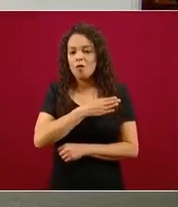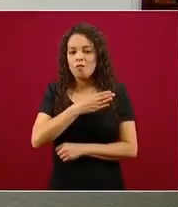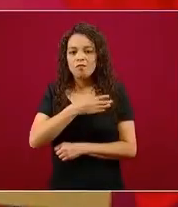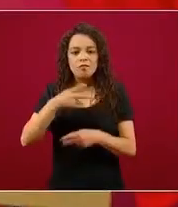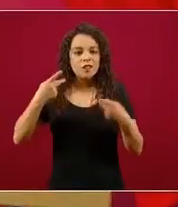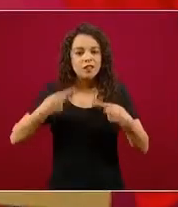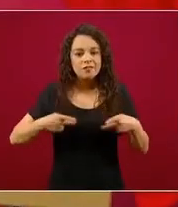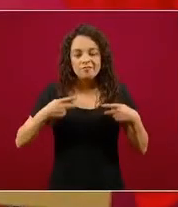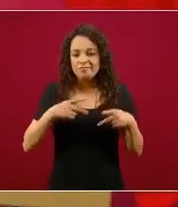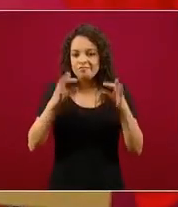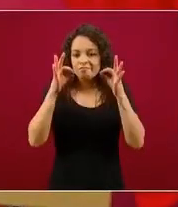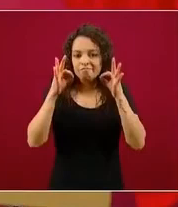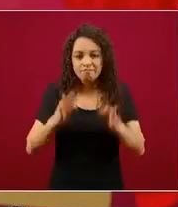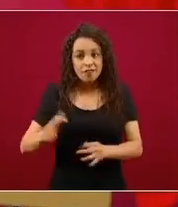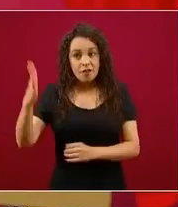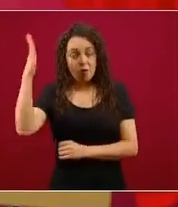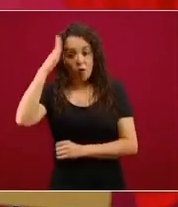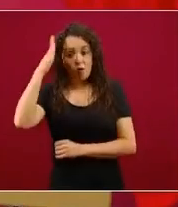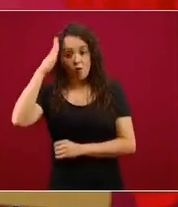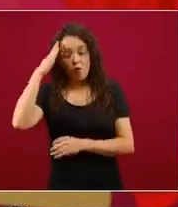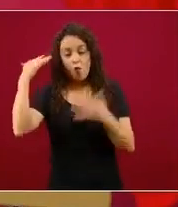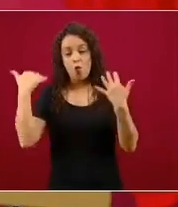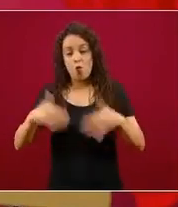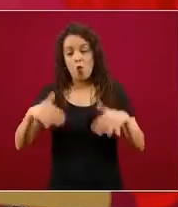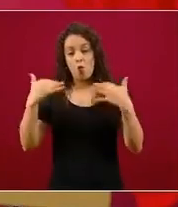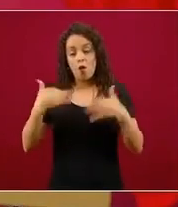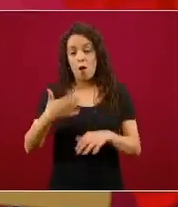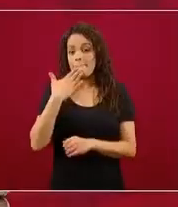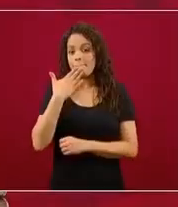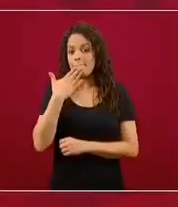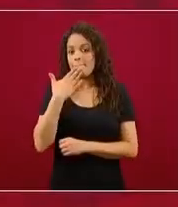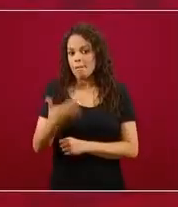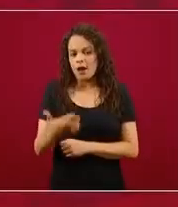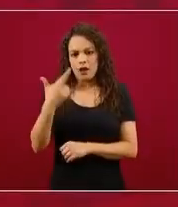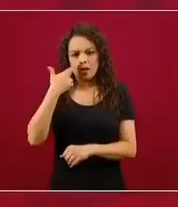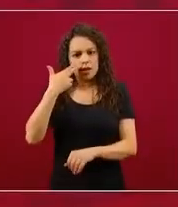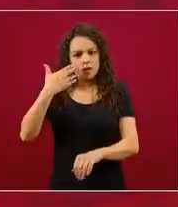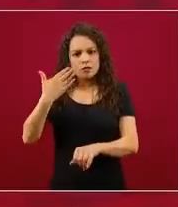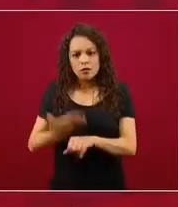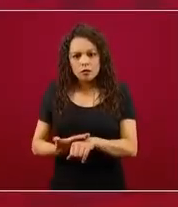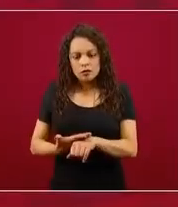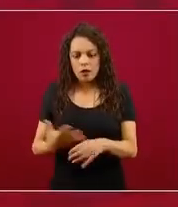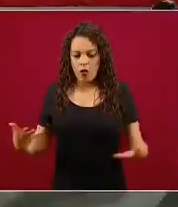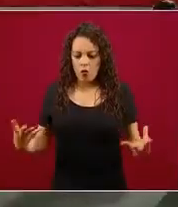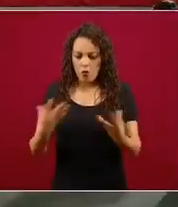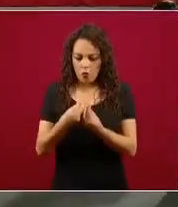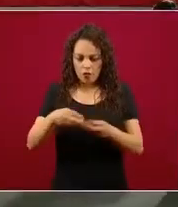mandatarios altamente responsables que trabajan juntos y se ponen de acuerdo.